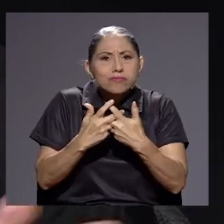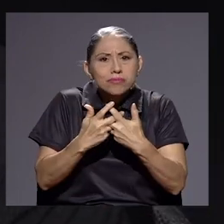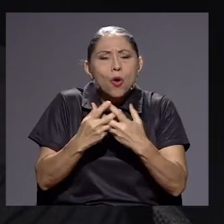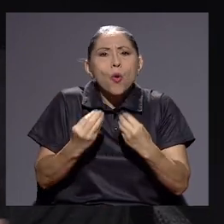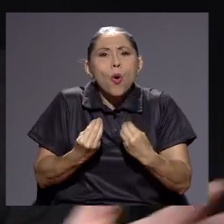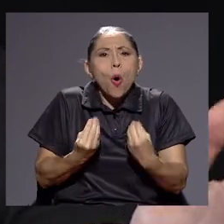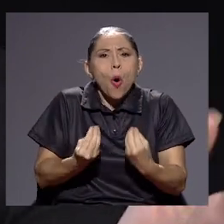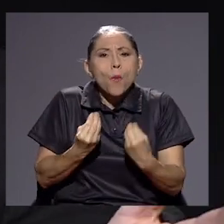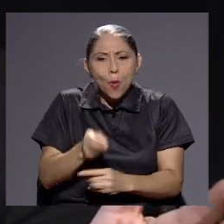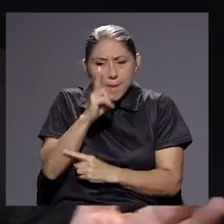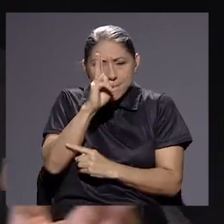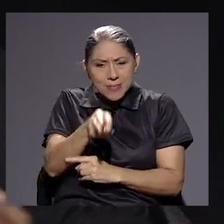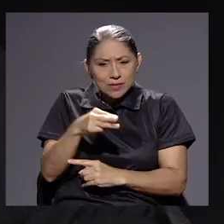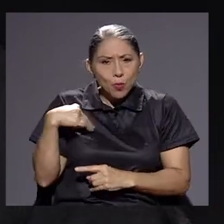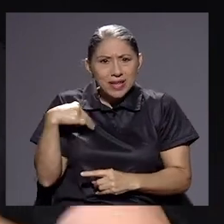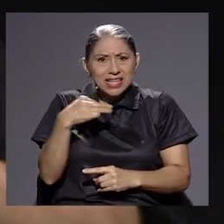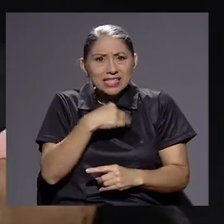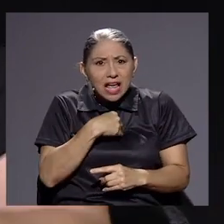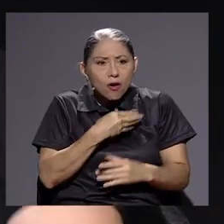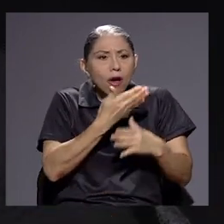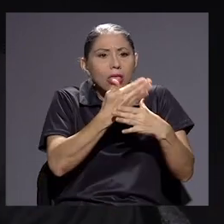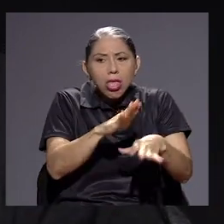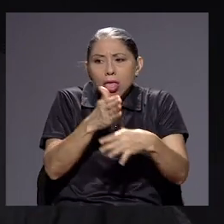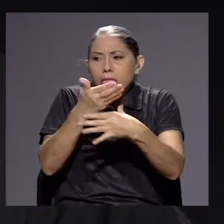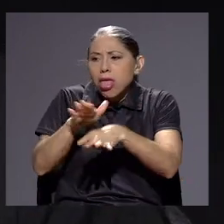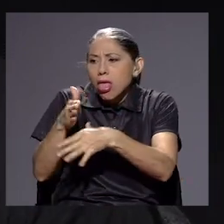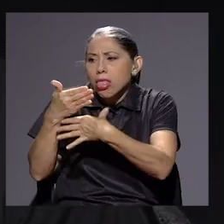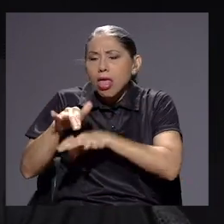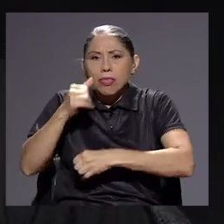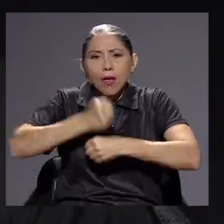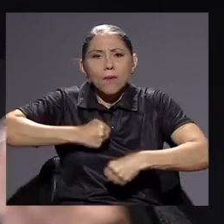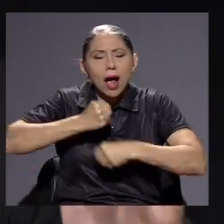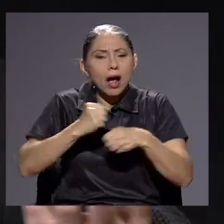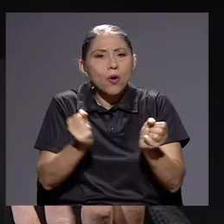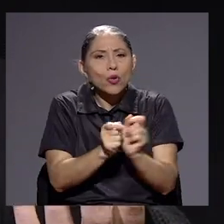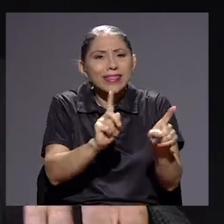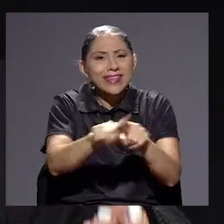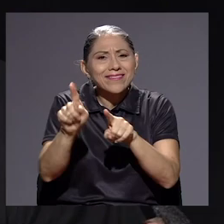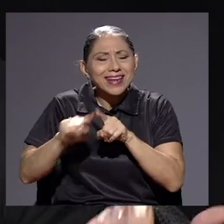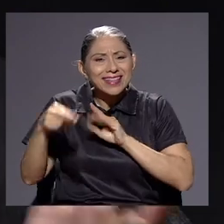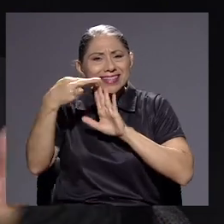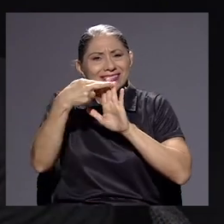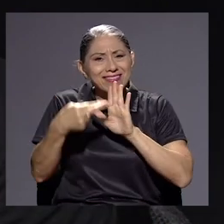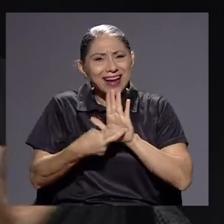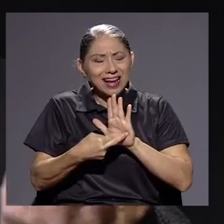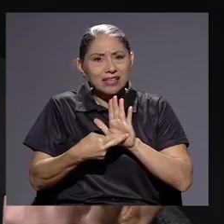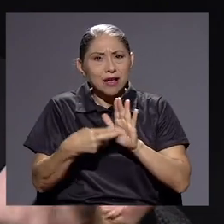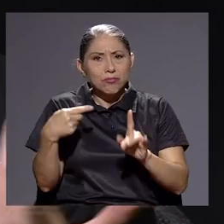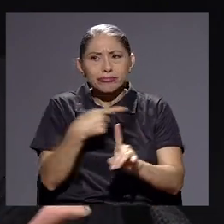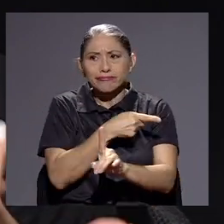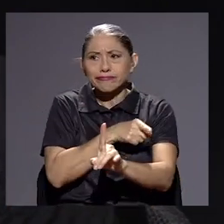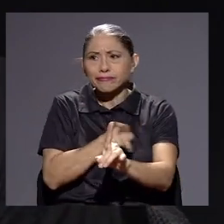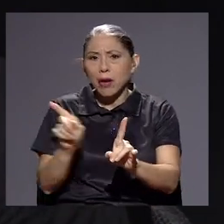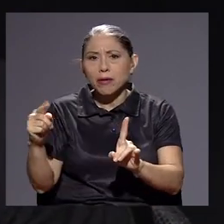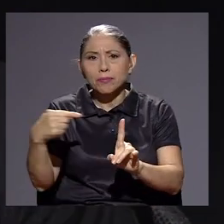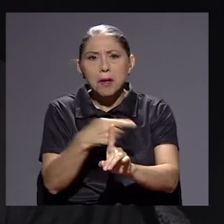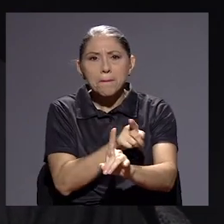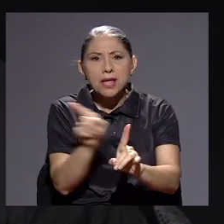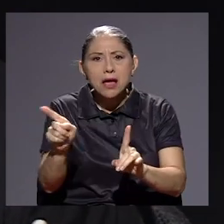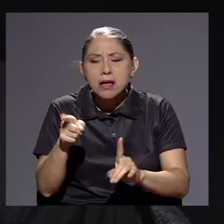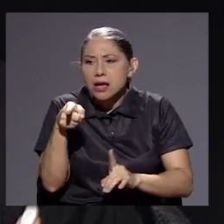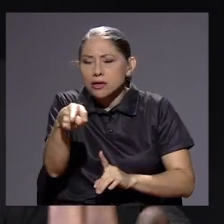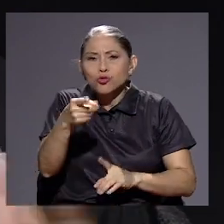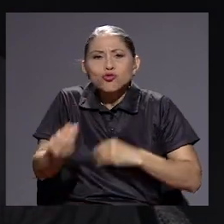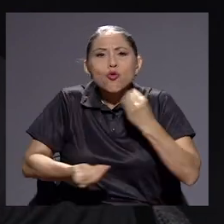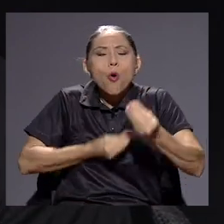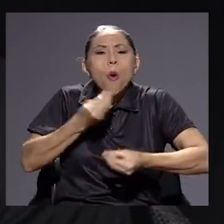un mismo ministerio con diferentes reglas del juego. ¿Cómo hacen ellos para realmente usar toda la información que